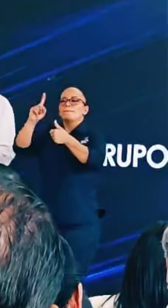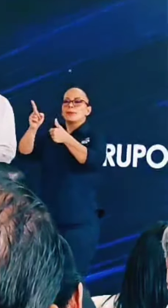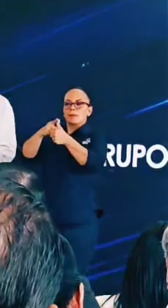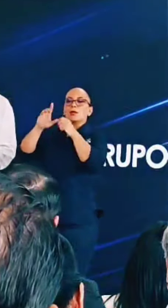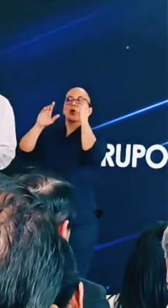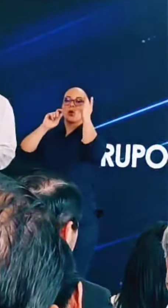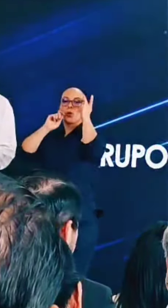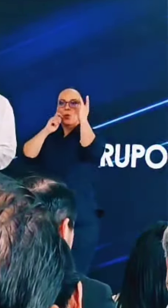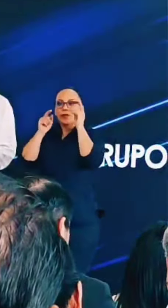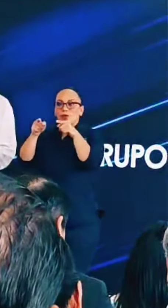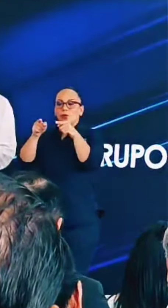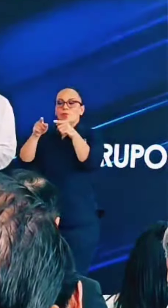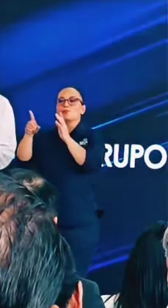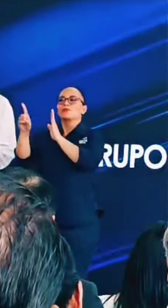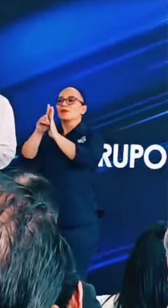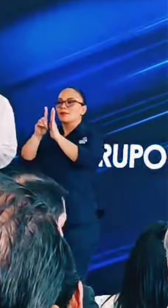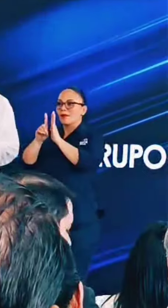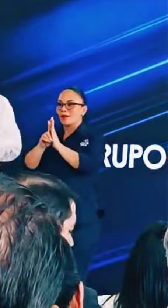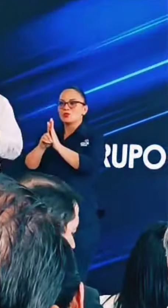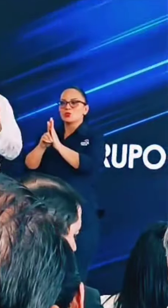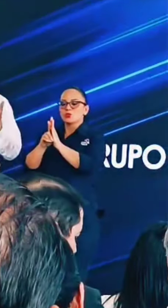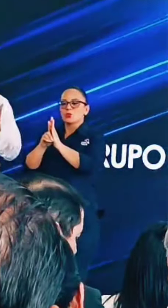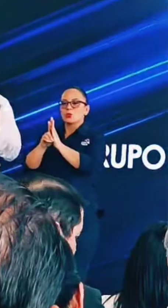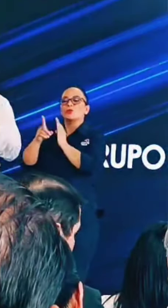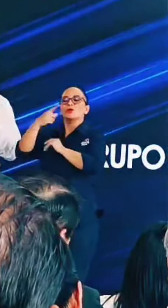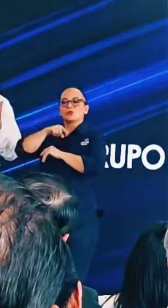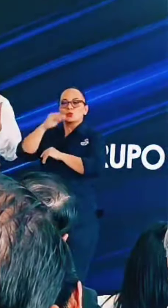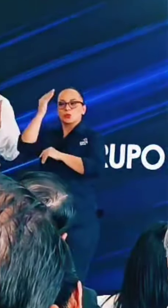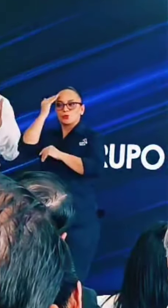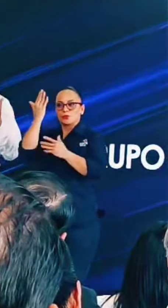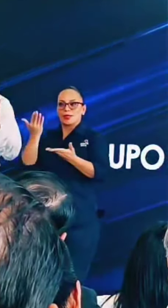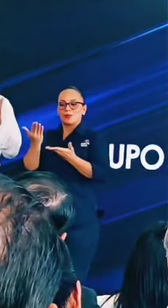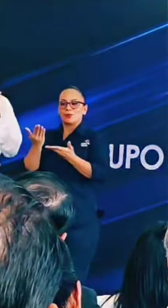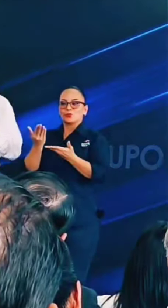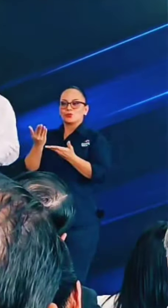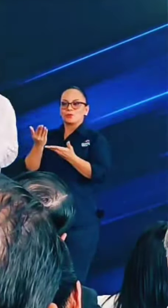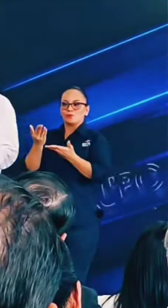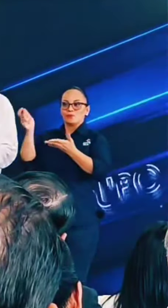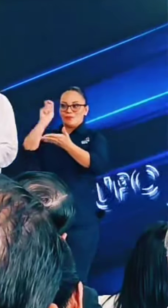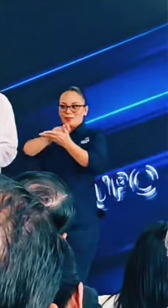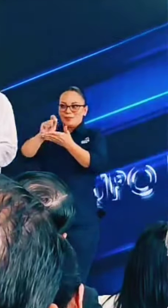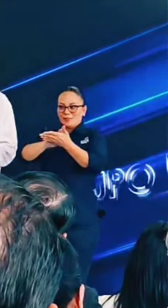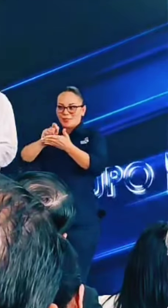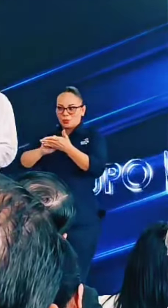código de derecho del que conocemos y derecho escrito.